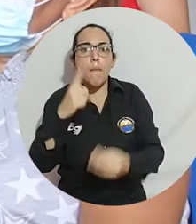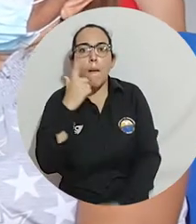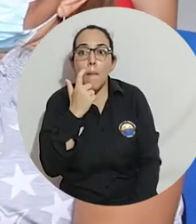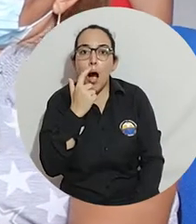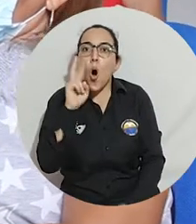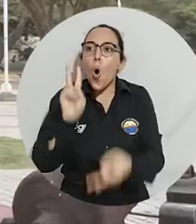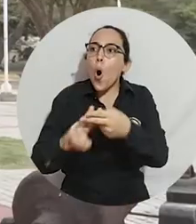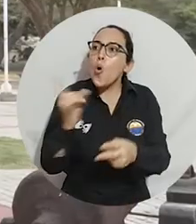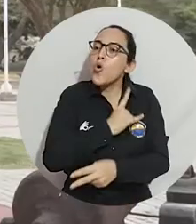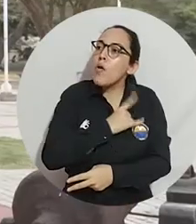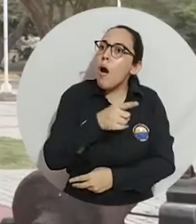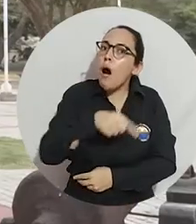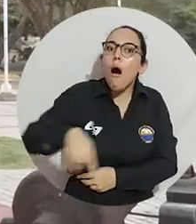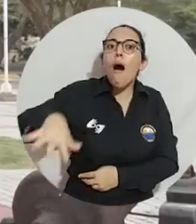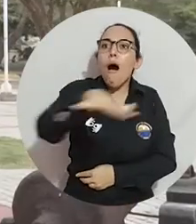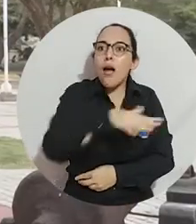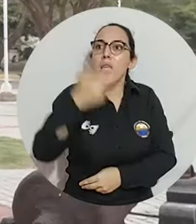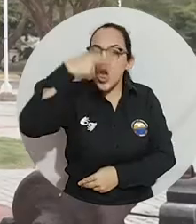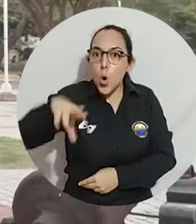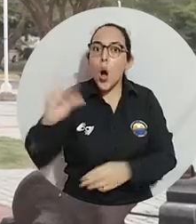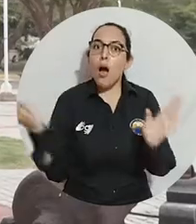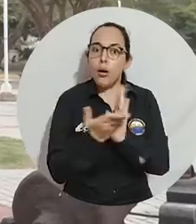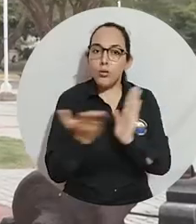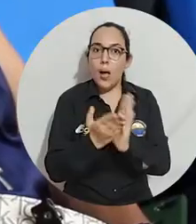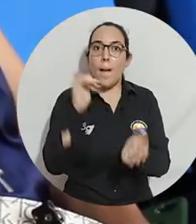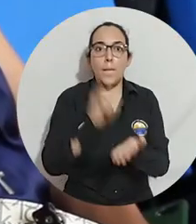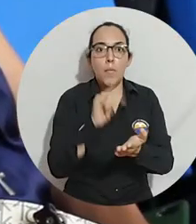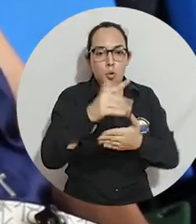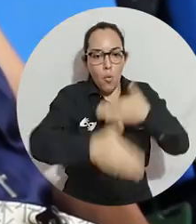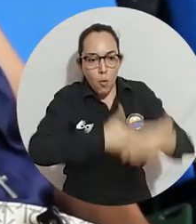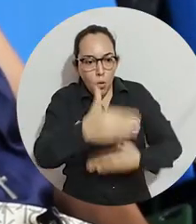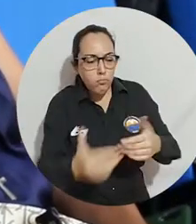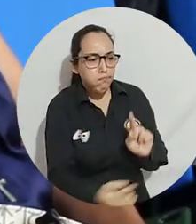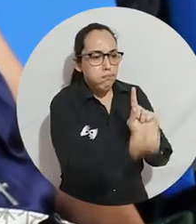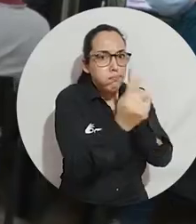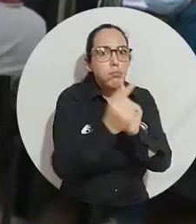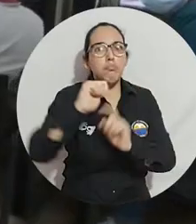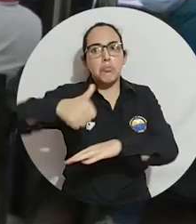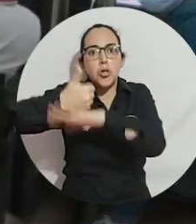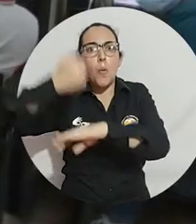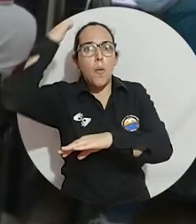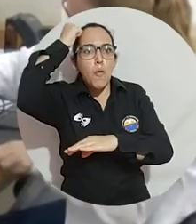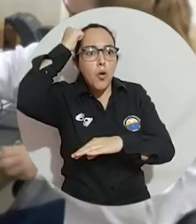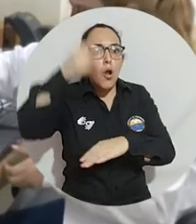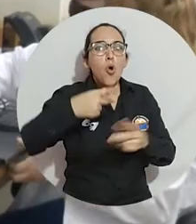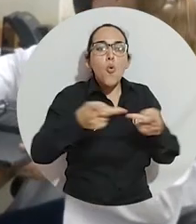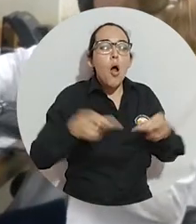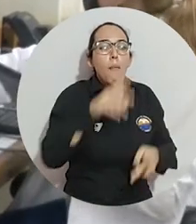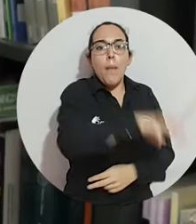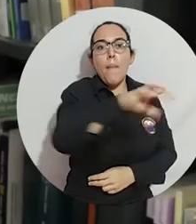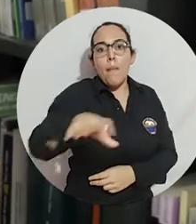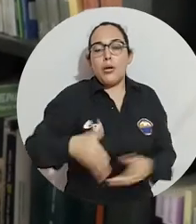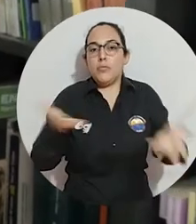que los familiares conozcan la universidad en la que confiaron la educación de sus hijos, así como acercarse a sus procesos, cuerpo de docentes y directivos,